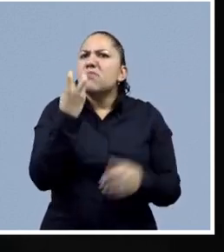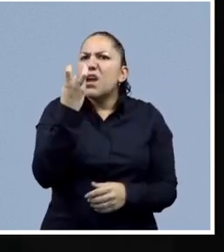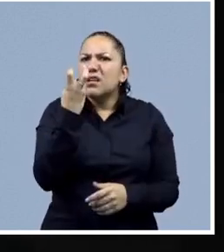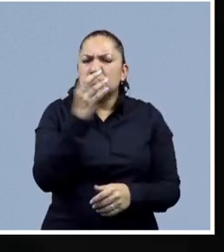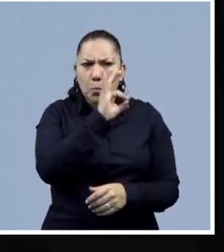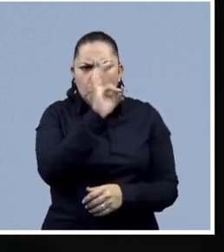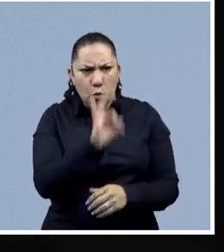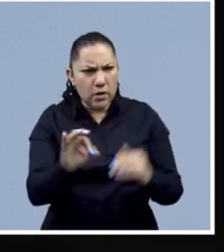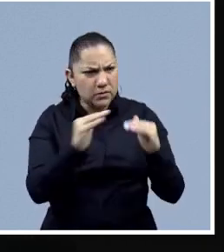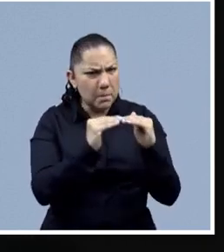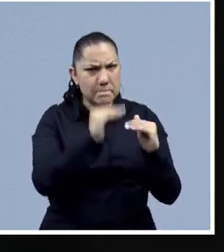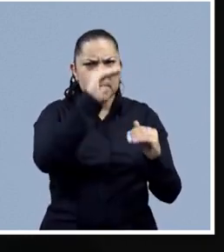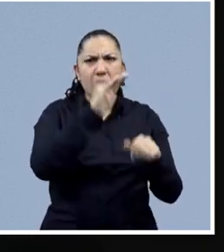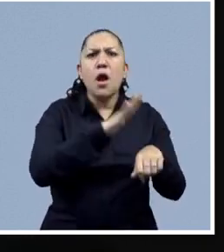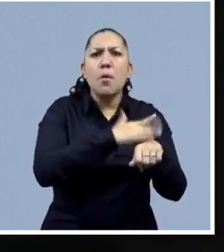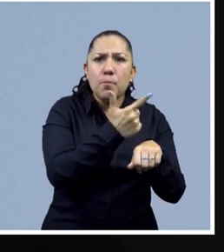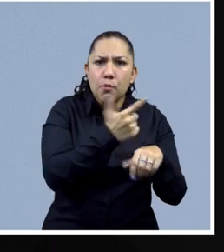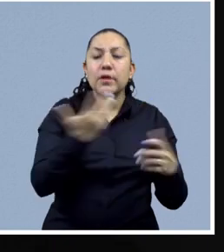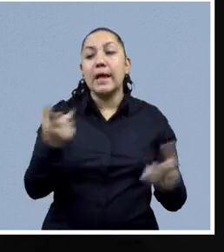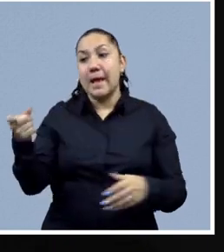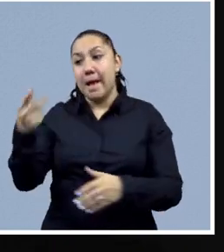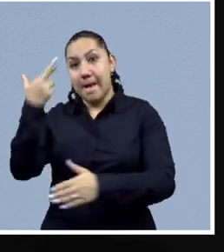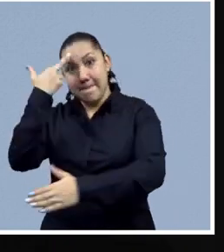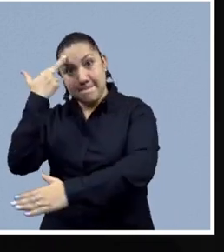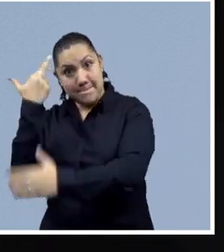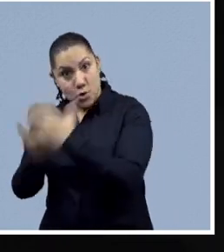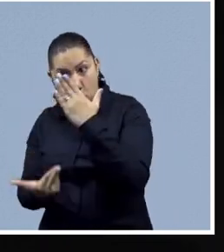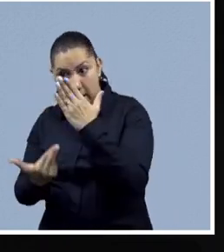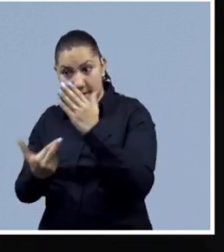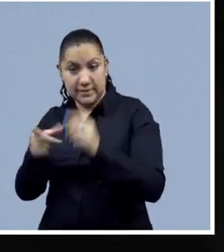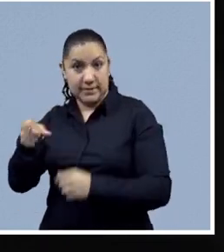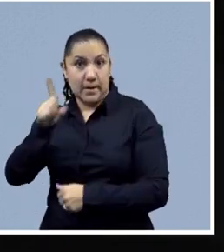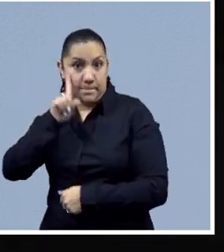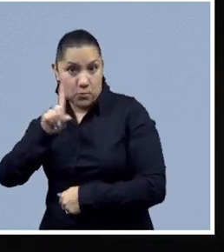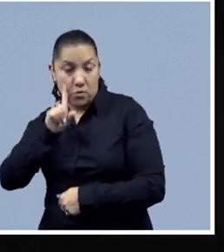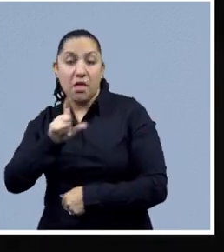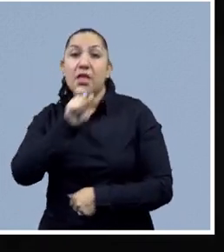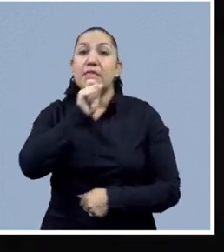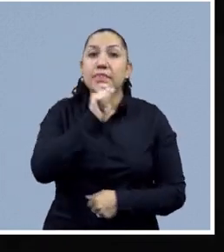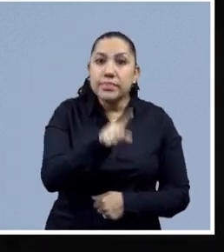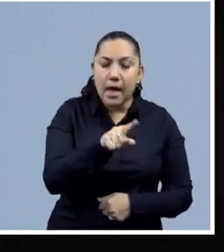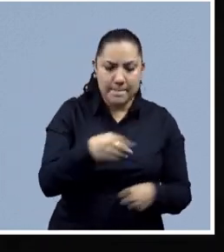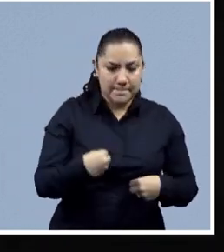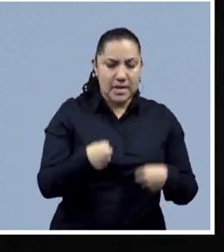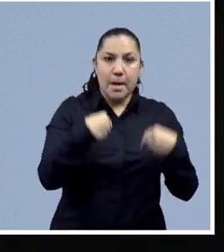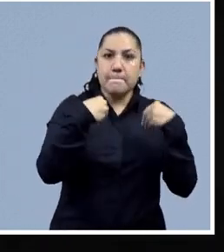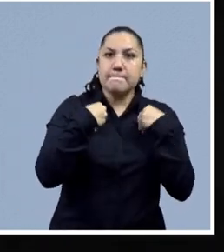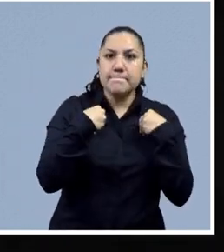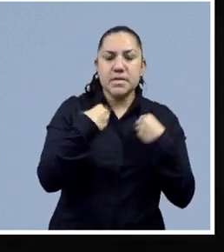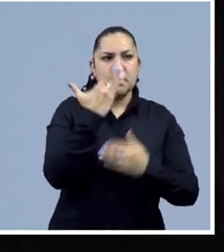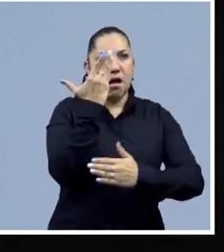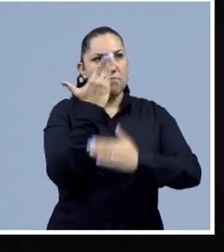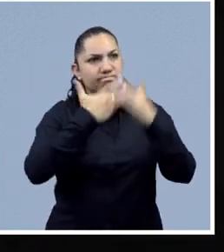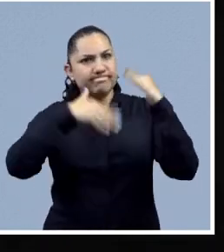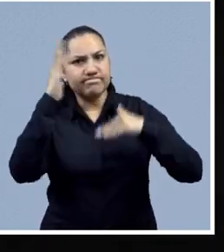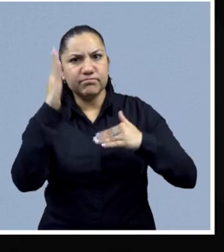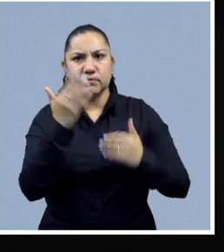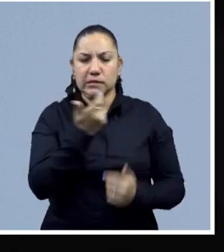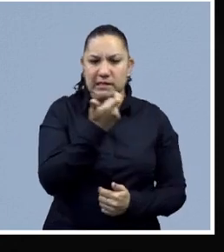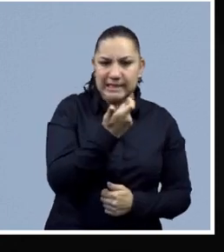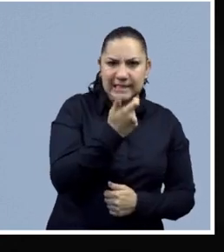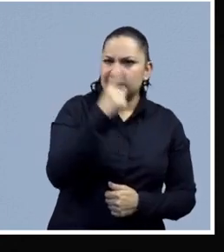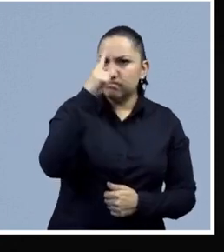precarización, que van juntos mucho de la mano la violencia de género. No se puede interpretar